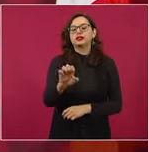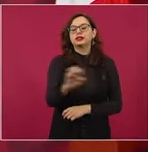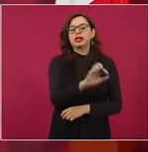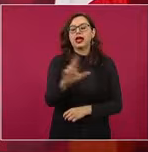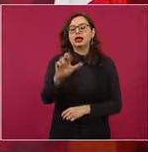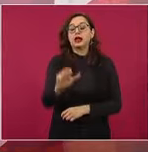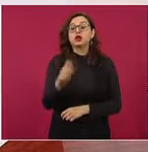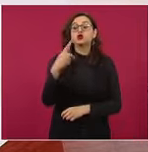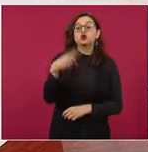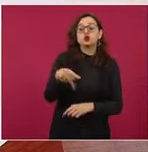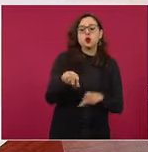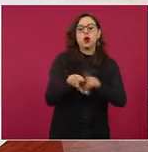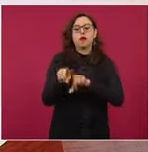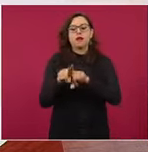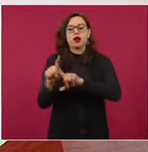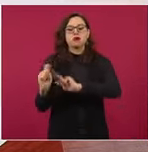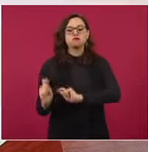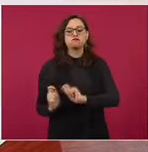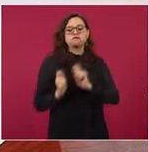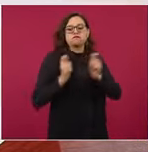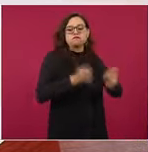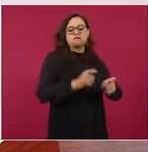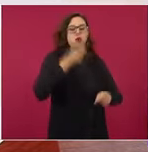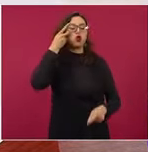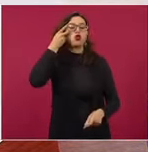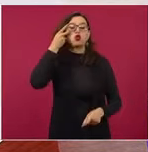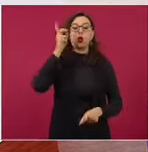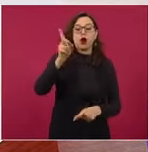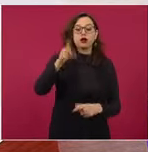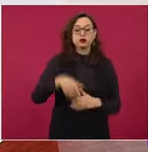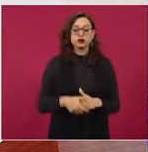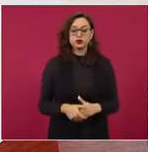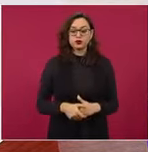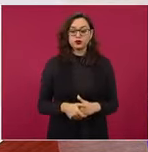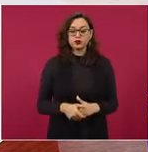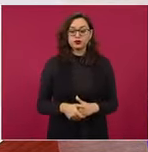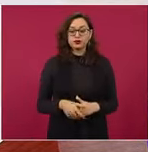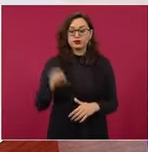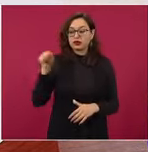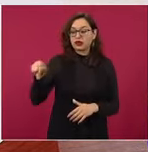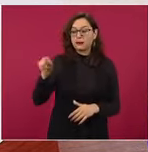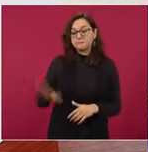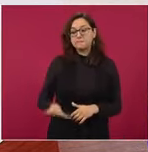Se habló de la Siberia mexicana,